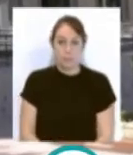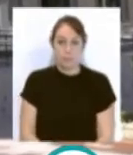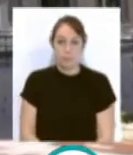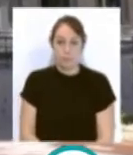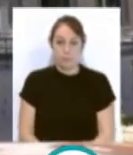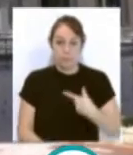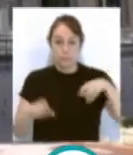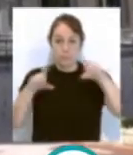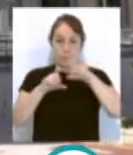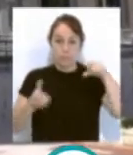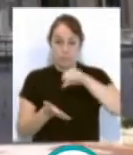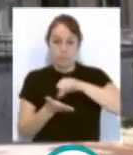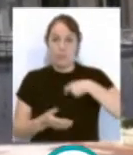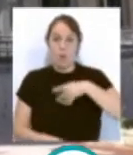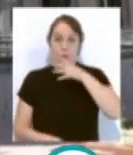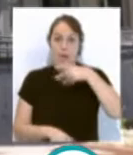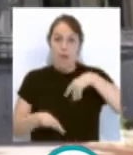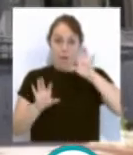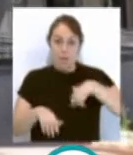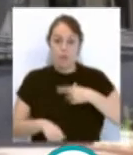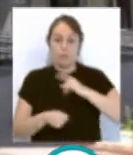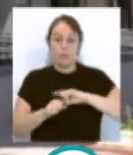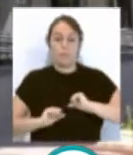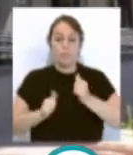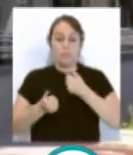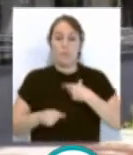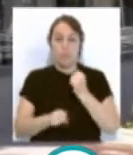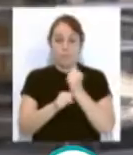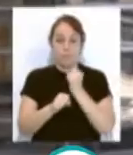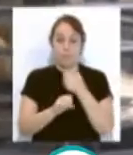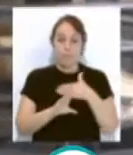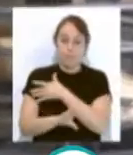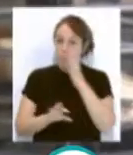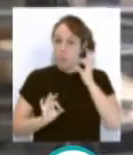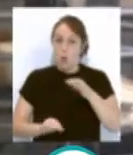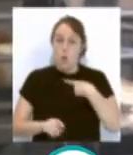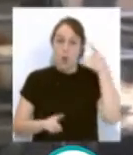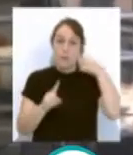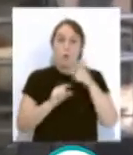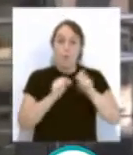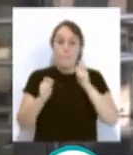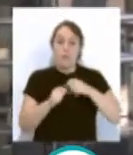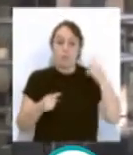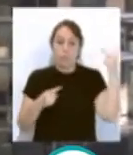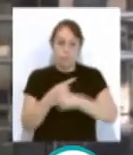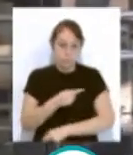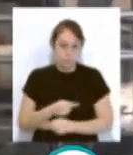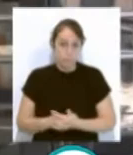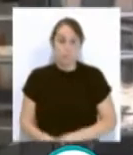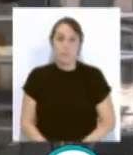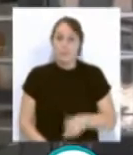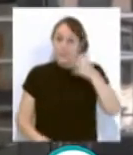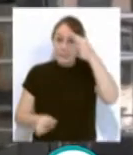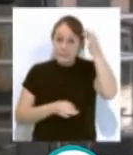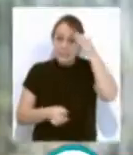La empresa municipal Aguas de Cádiz ha iniciado este lunes tareas preventivas para evitar la propagación del virus del Nilo occidental. En